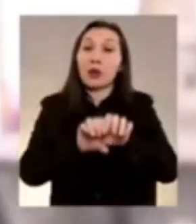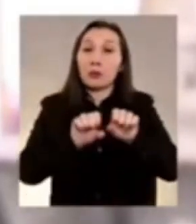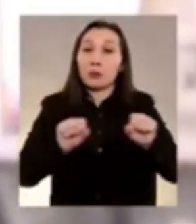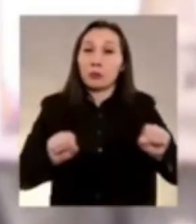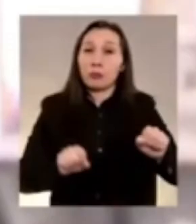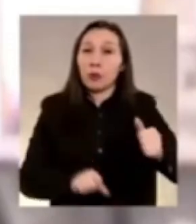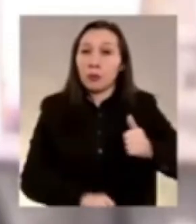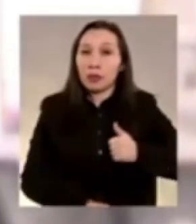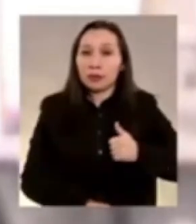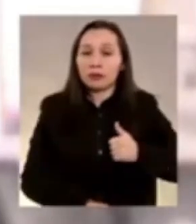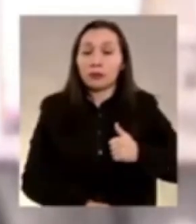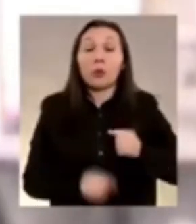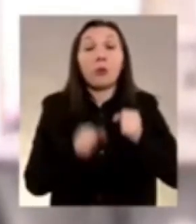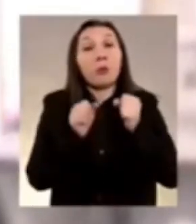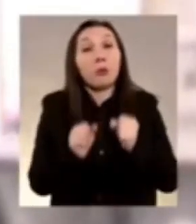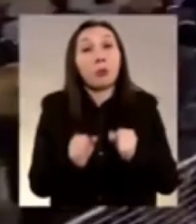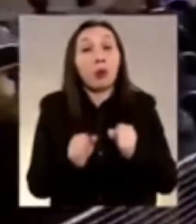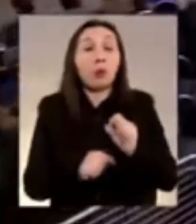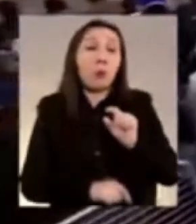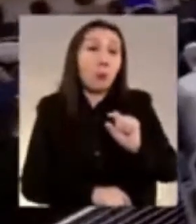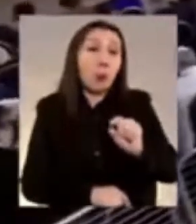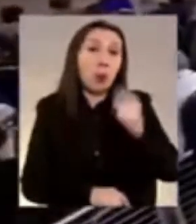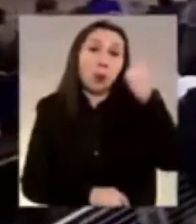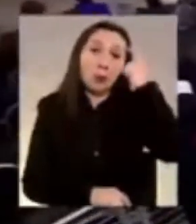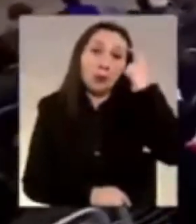puede parecer poco,